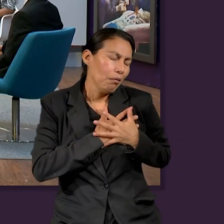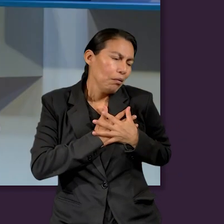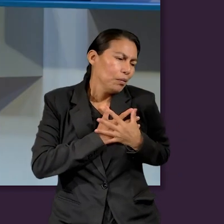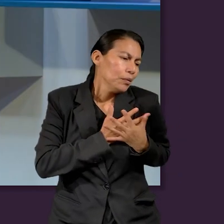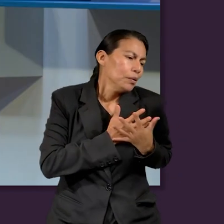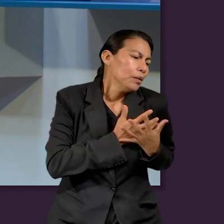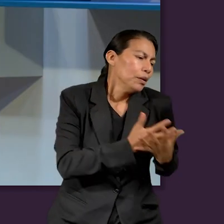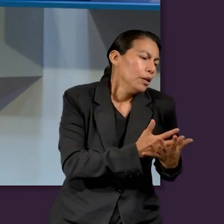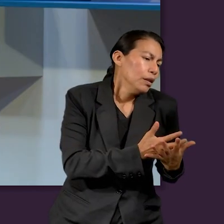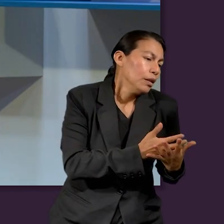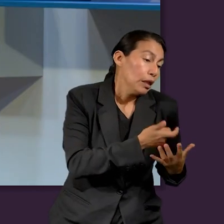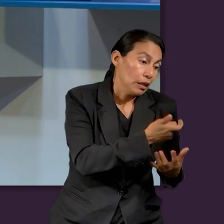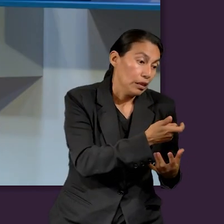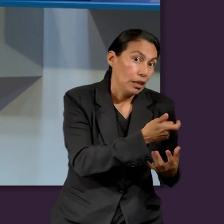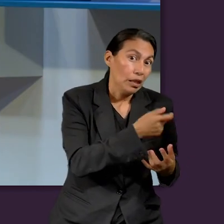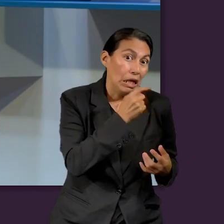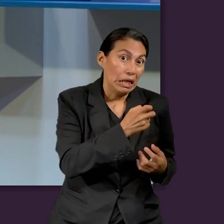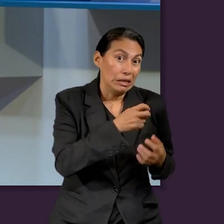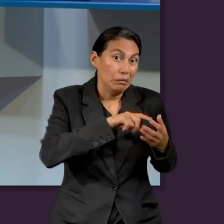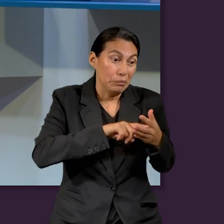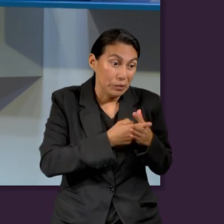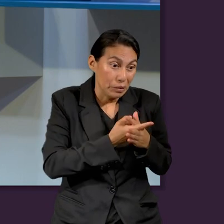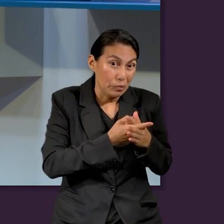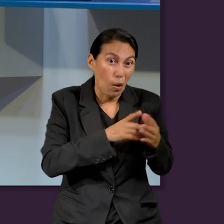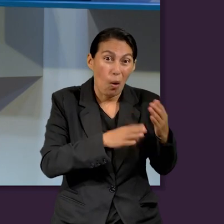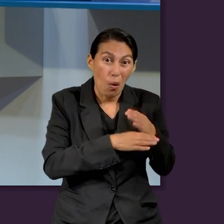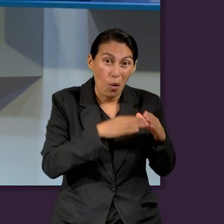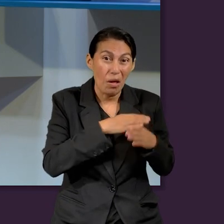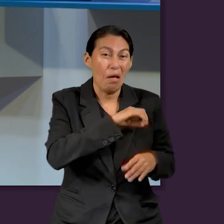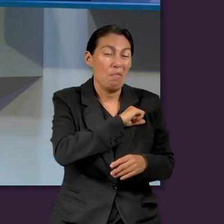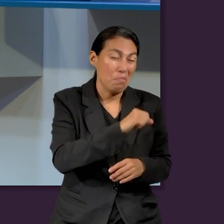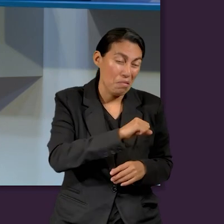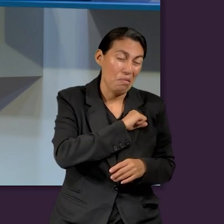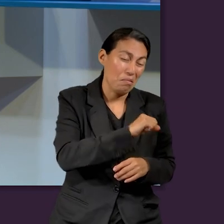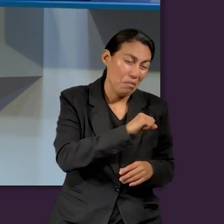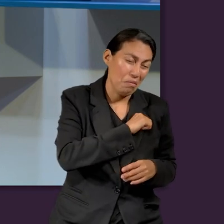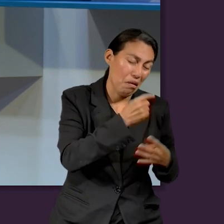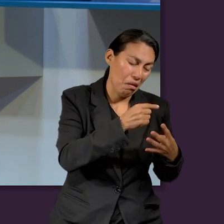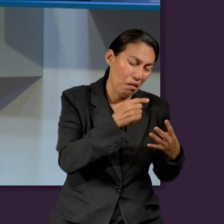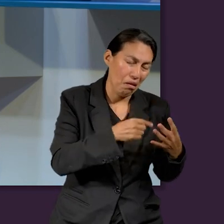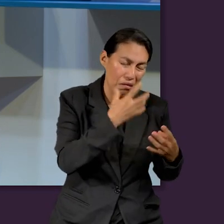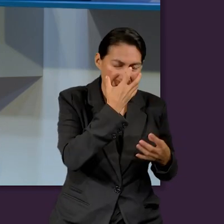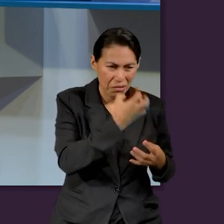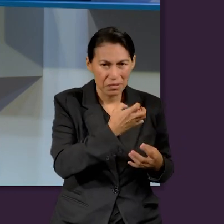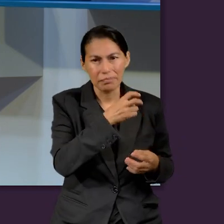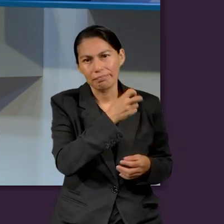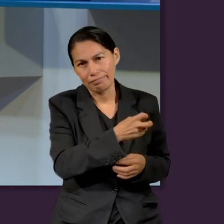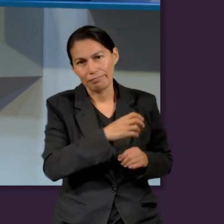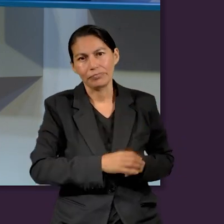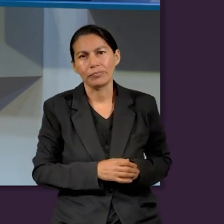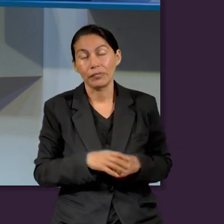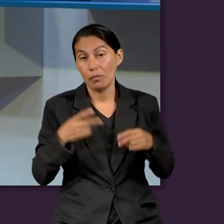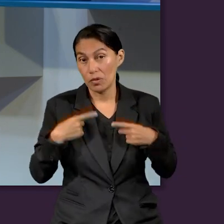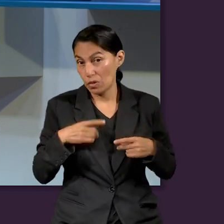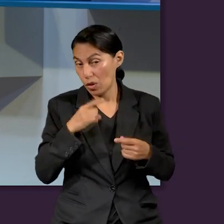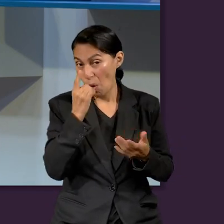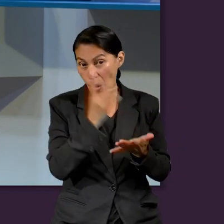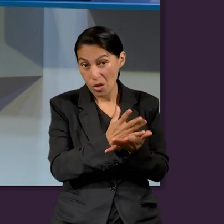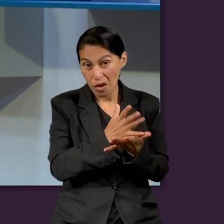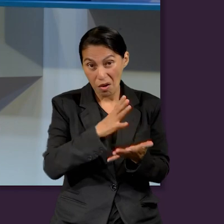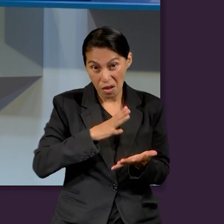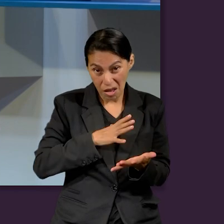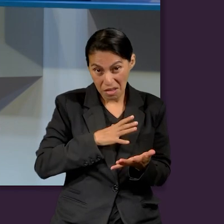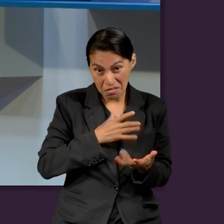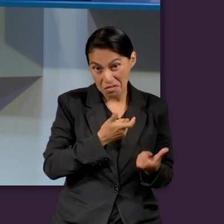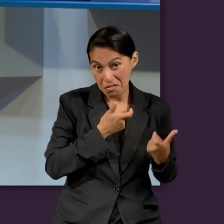el amor al dinero es el principio de todos los males, de todas las cosas tristes de la vida. Hay personas que lo único que